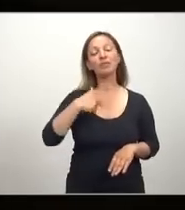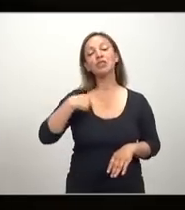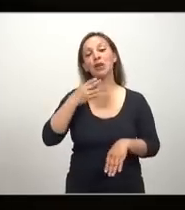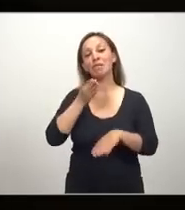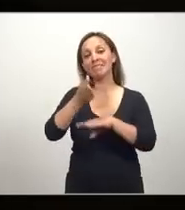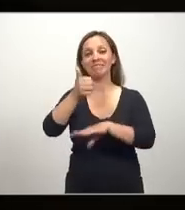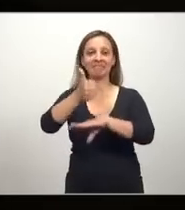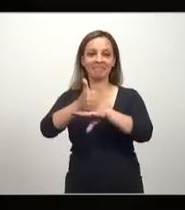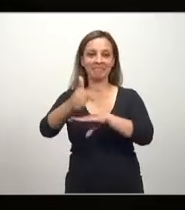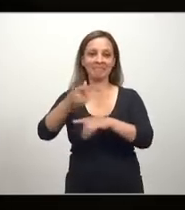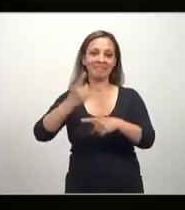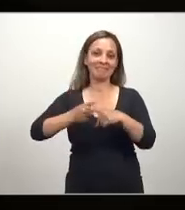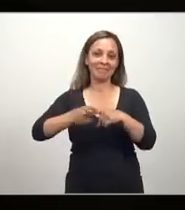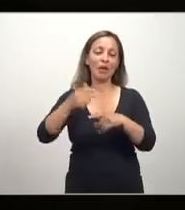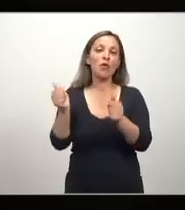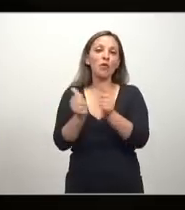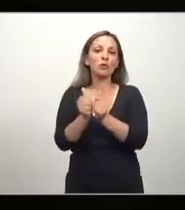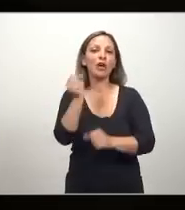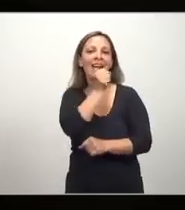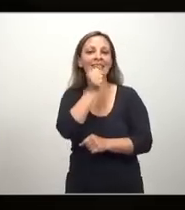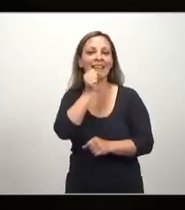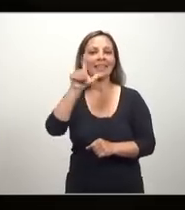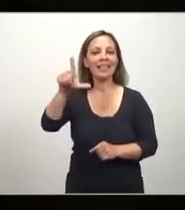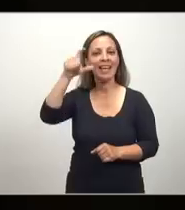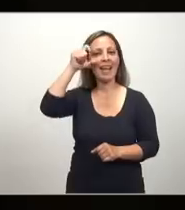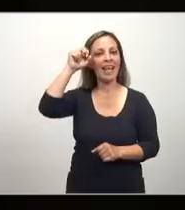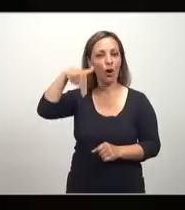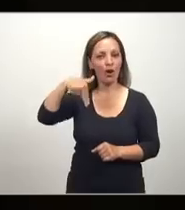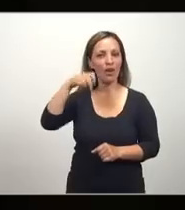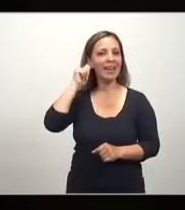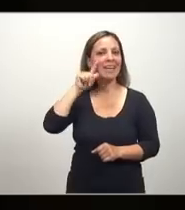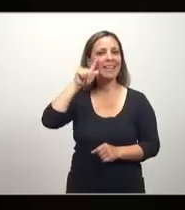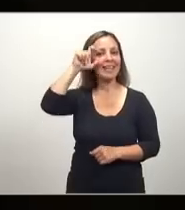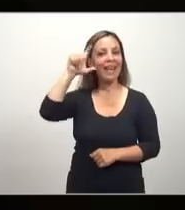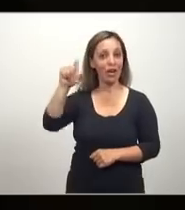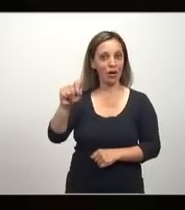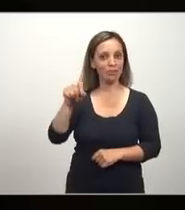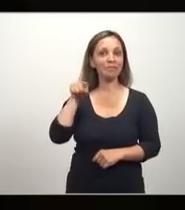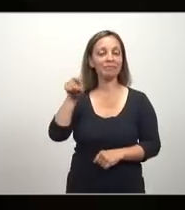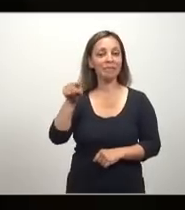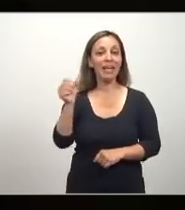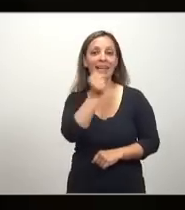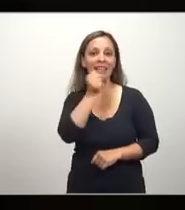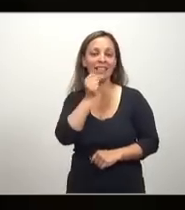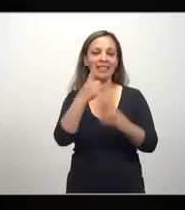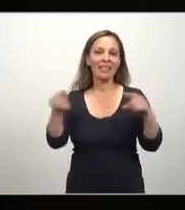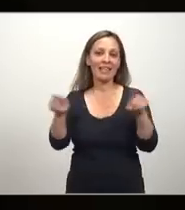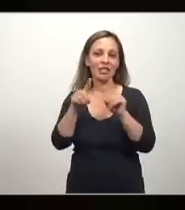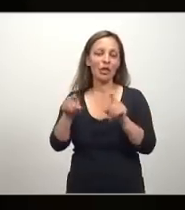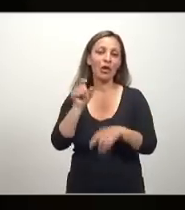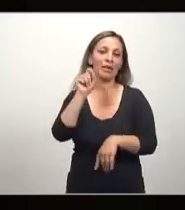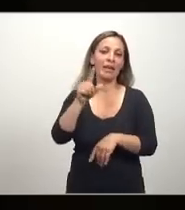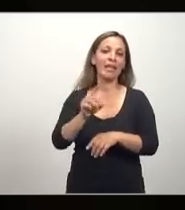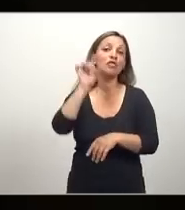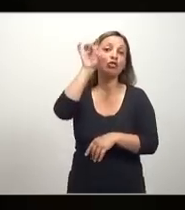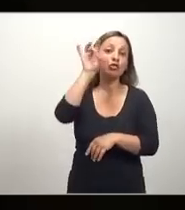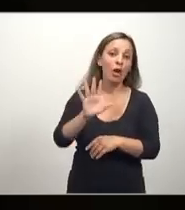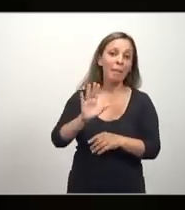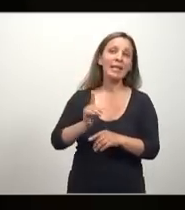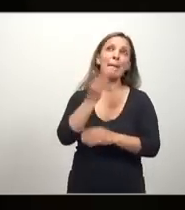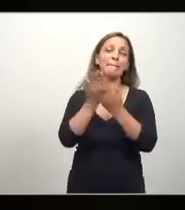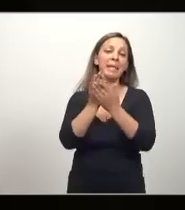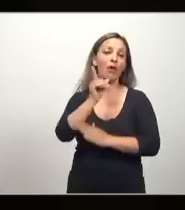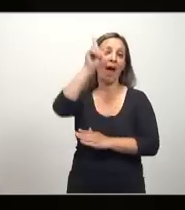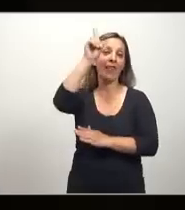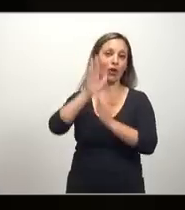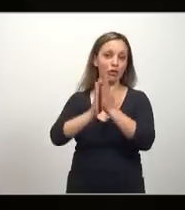amenizando a mi querido amigo León Yeco, que cantó solo de pido a Dios, ¿no? Y si un traidor puede más que unos cuantos, que esos cuantos no